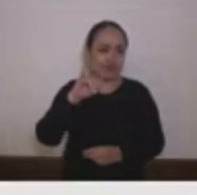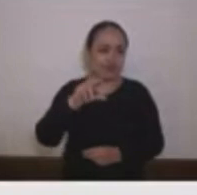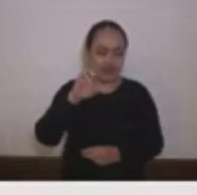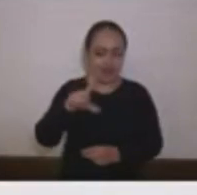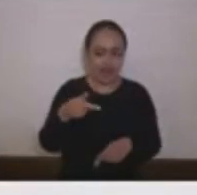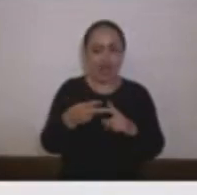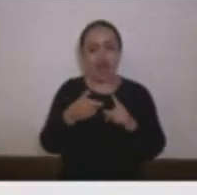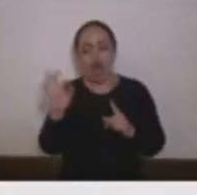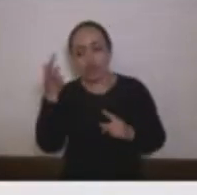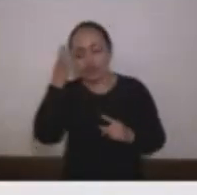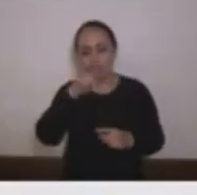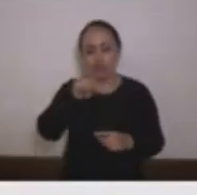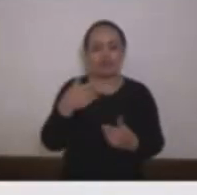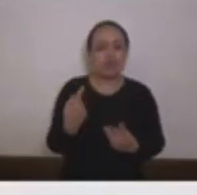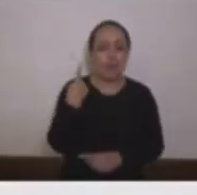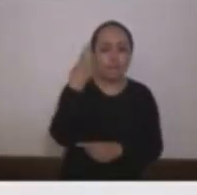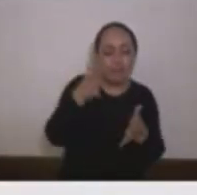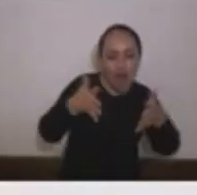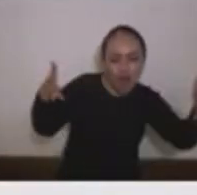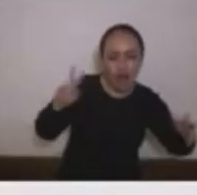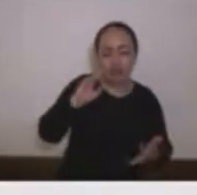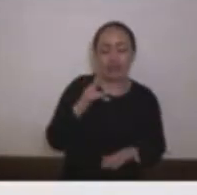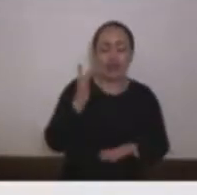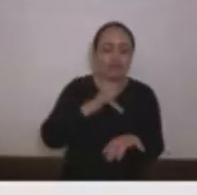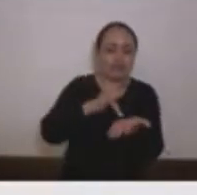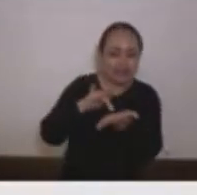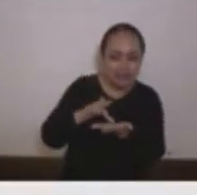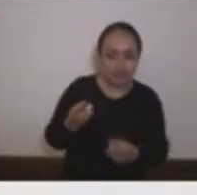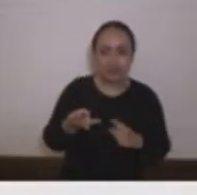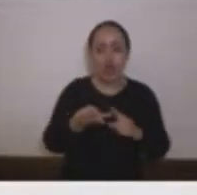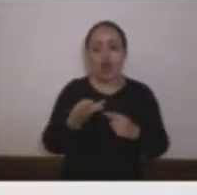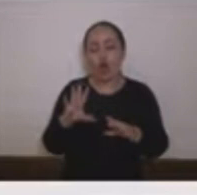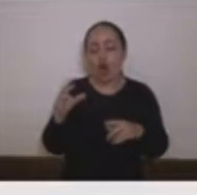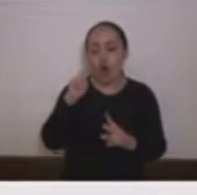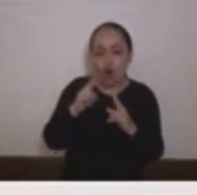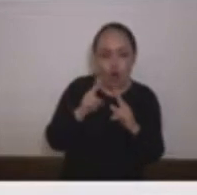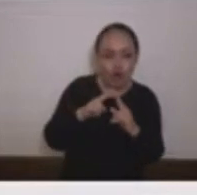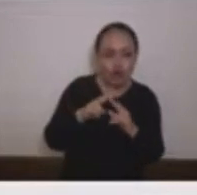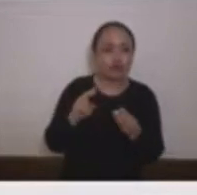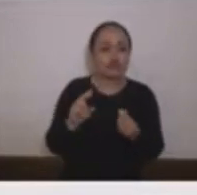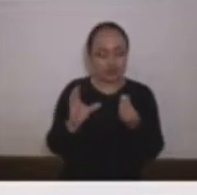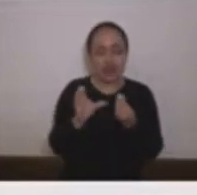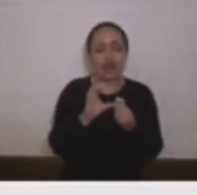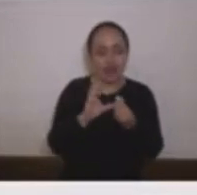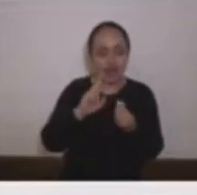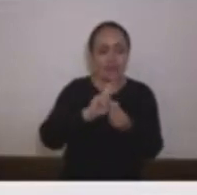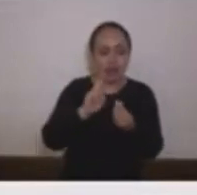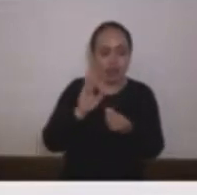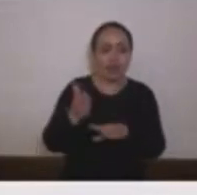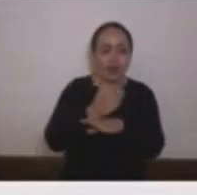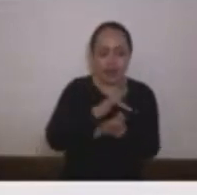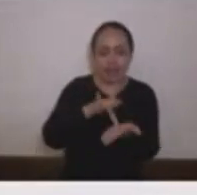tiene usted con Jorge Enrique Vélez quien fue presidente del partido Cambio Radical si conoce usted a los señores Carlos Andrés Trujillo y Héctor